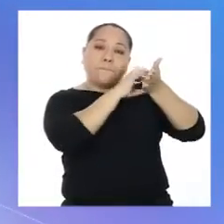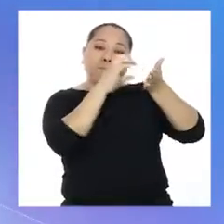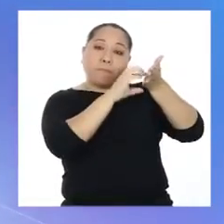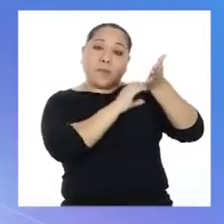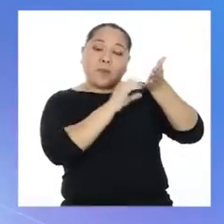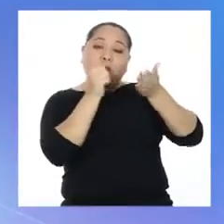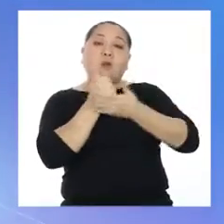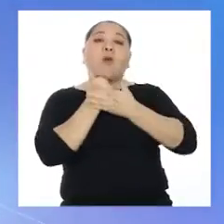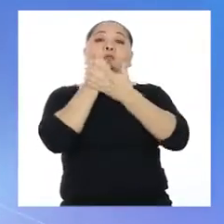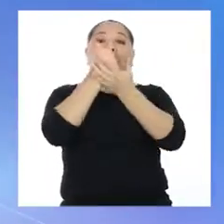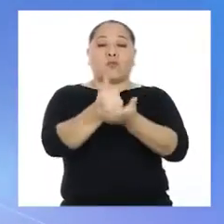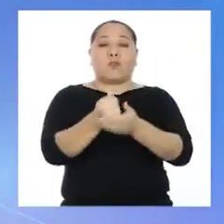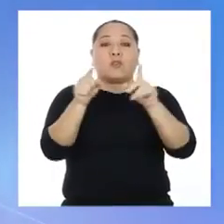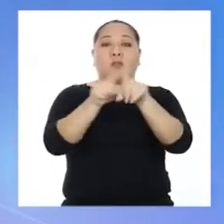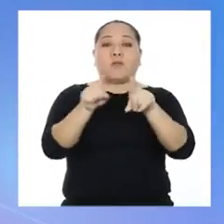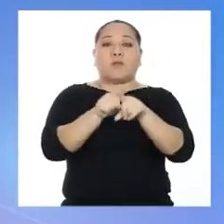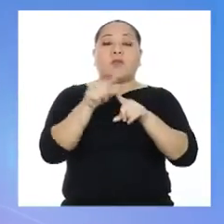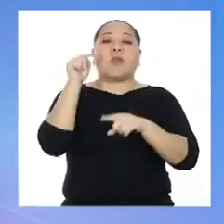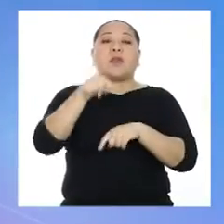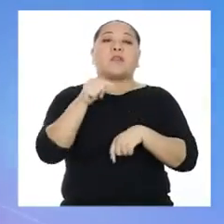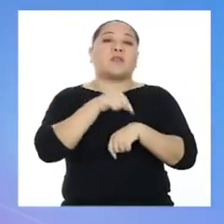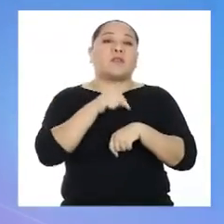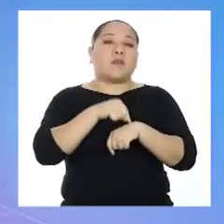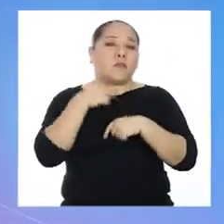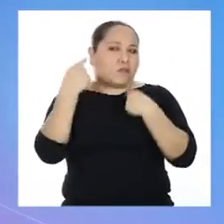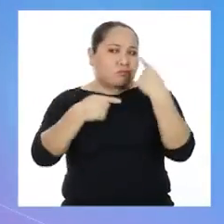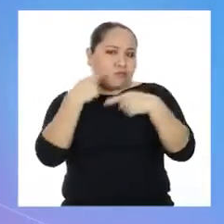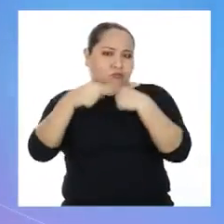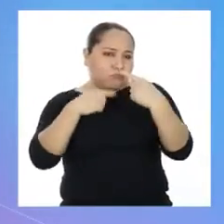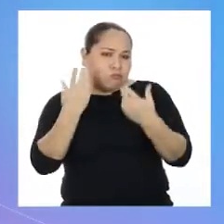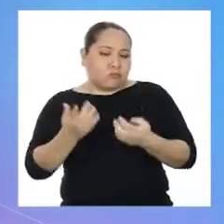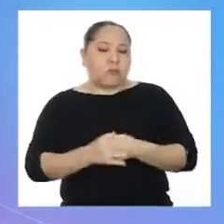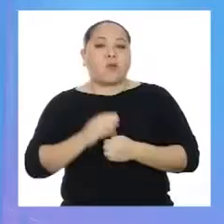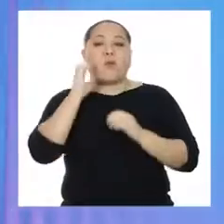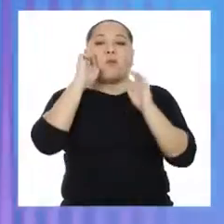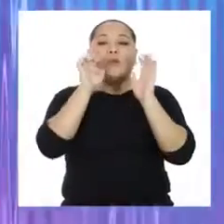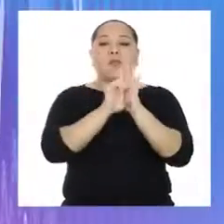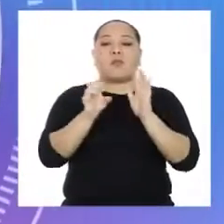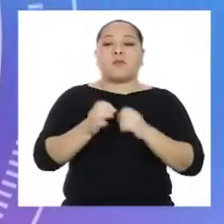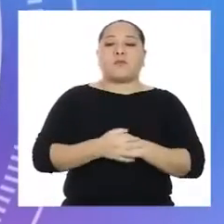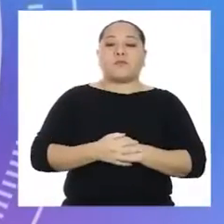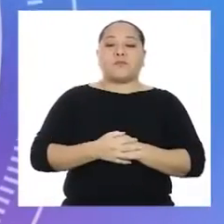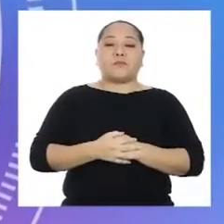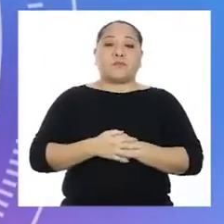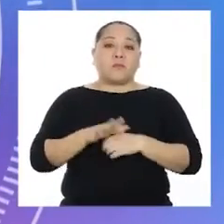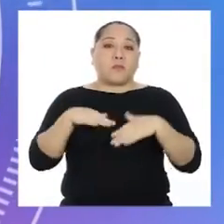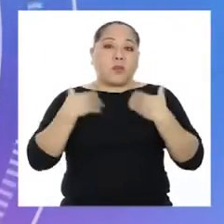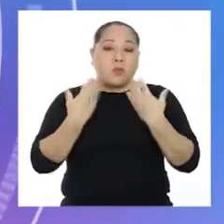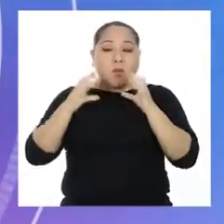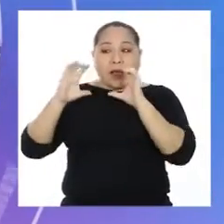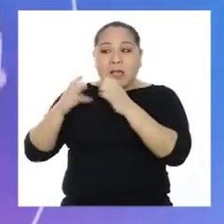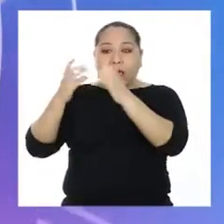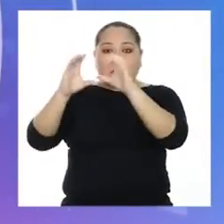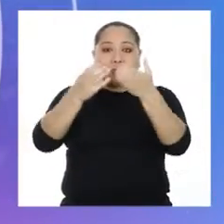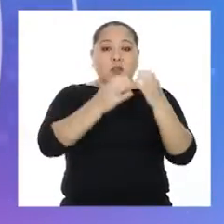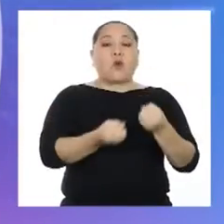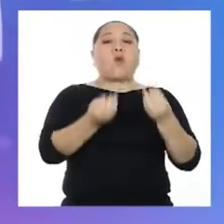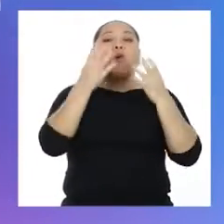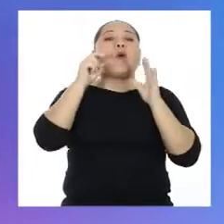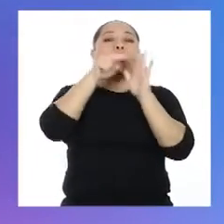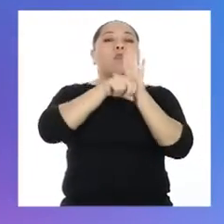pictogramas nos pueden ayudar también en situaciones diarias. Por ejemplo, podemos